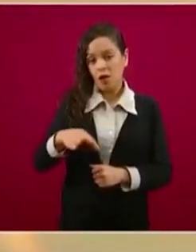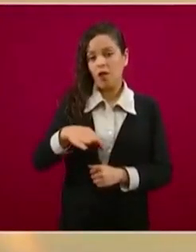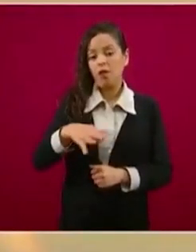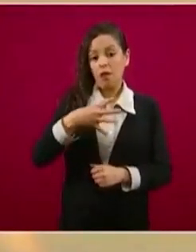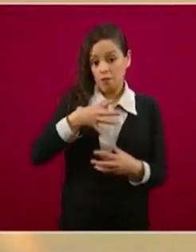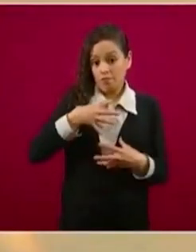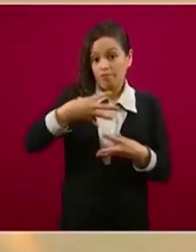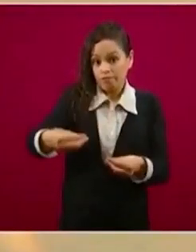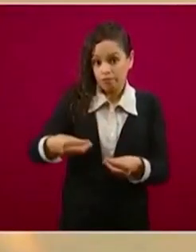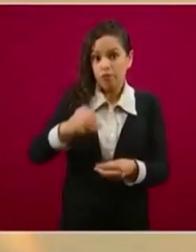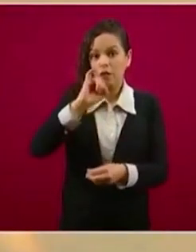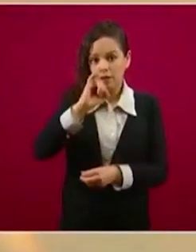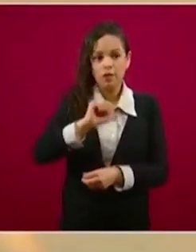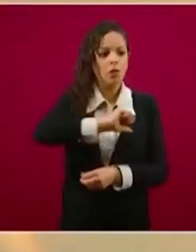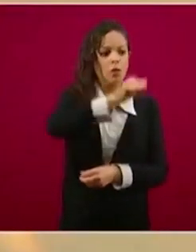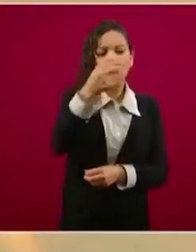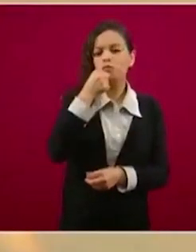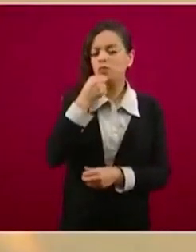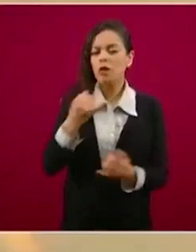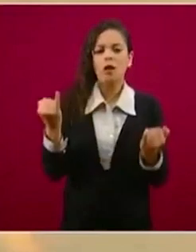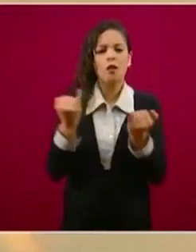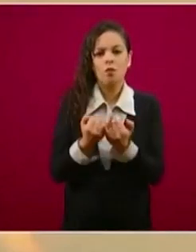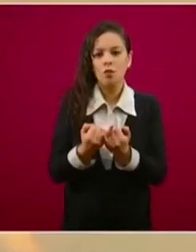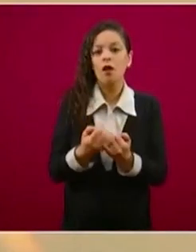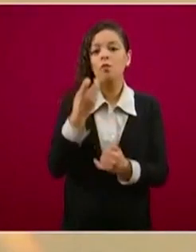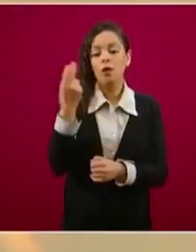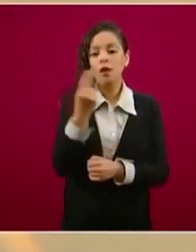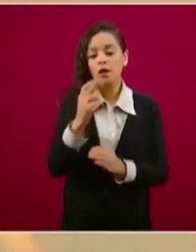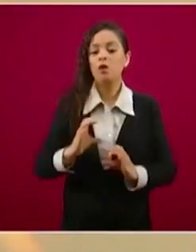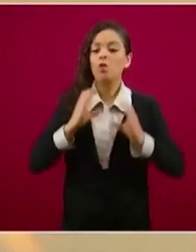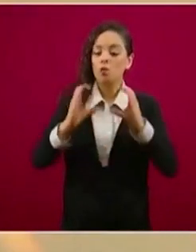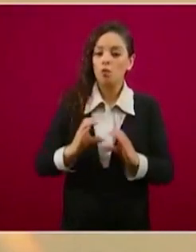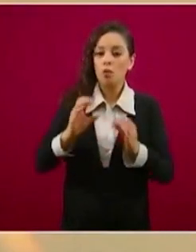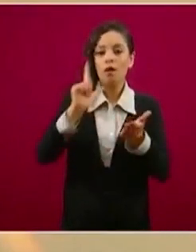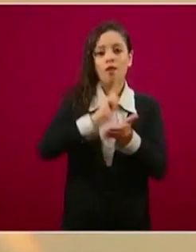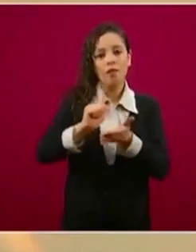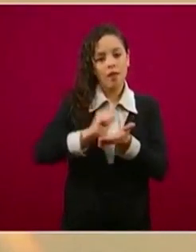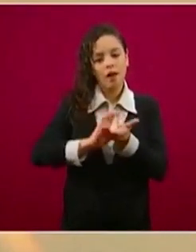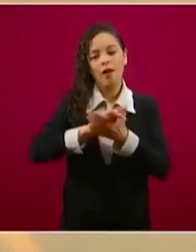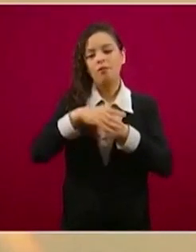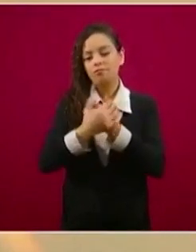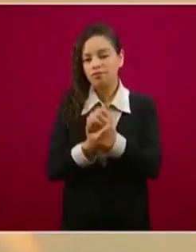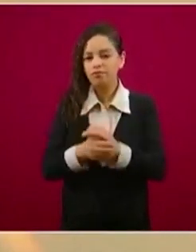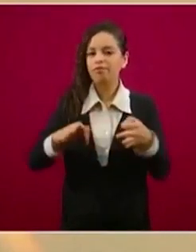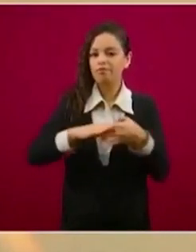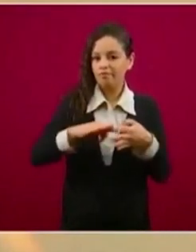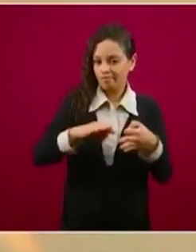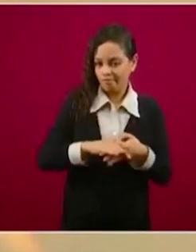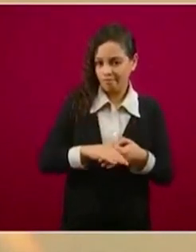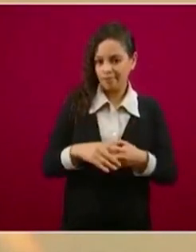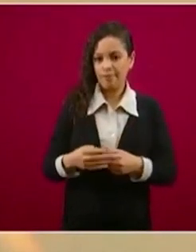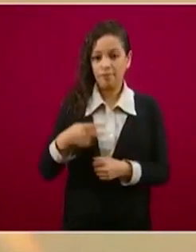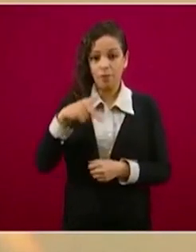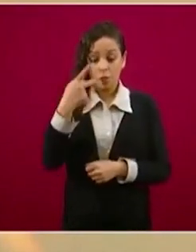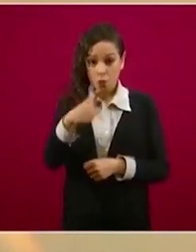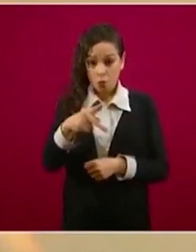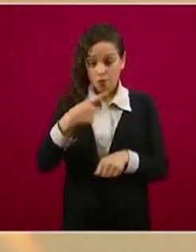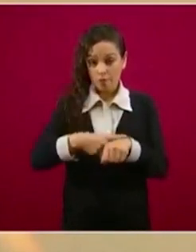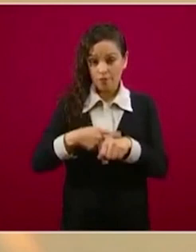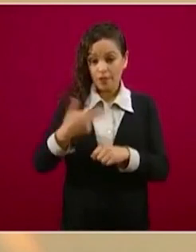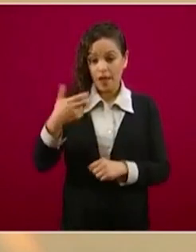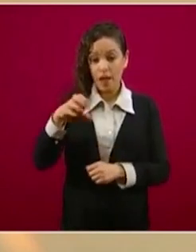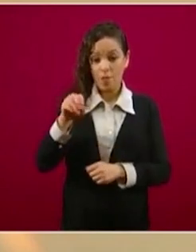niño de tu edad, si no sigue las medidas de sana distancia, de higiene y demás, pero por la hemofilia no tienes un peligro adicional.